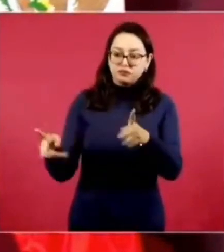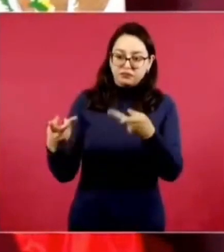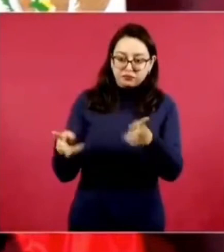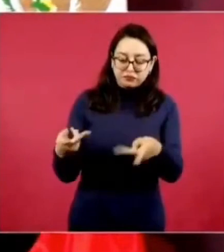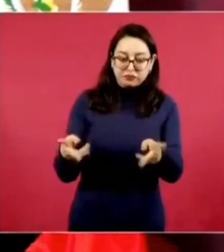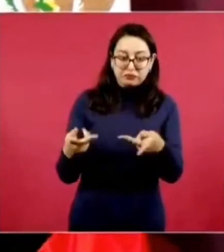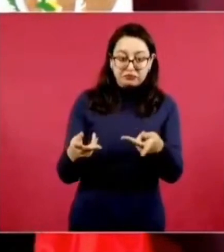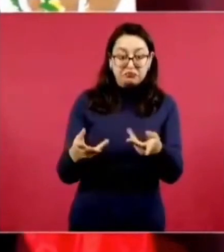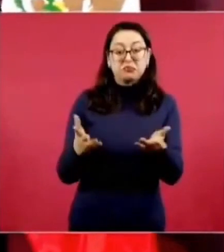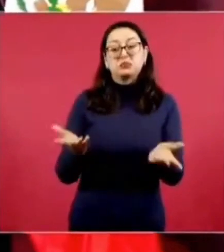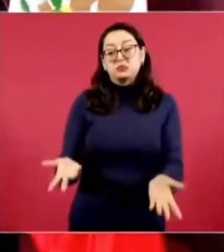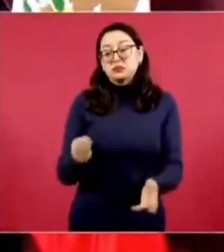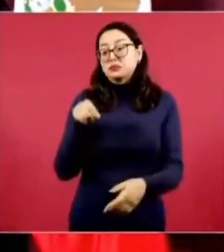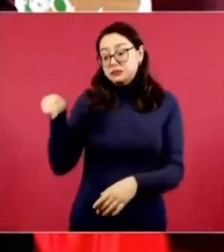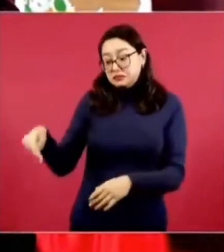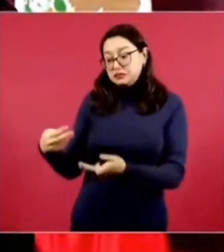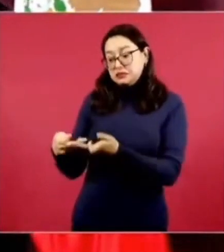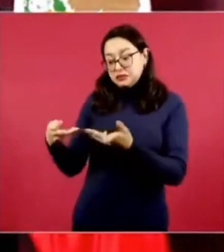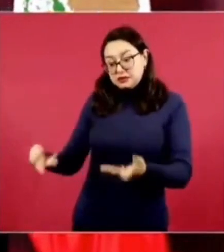ese terreno